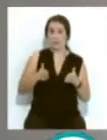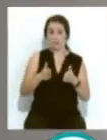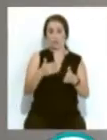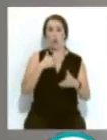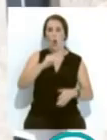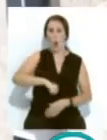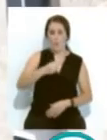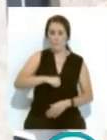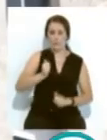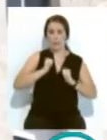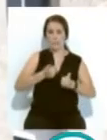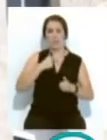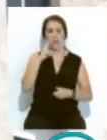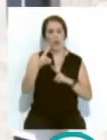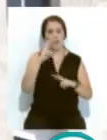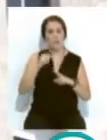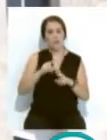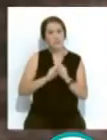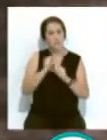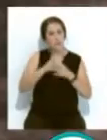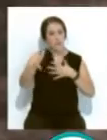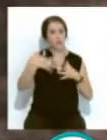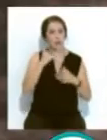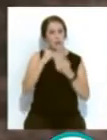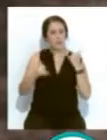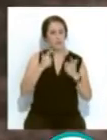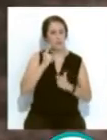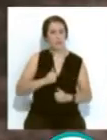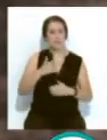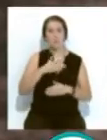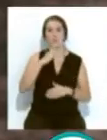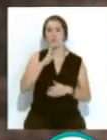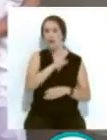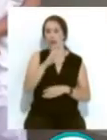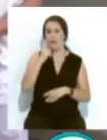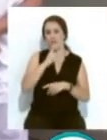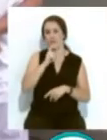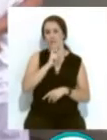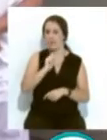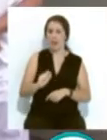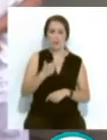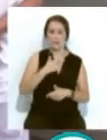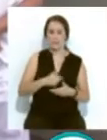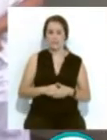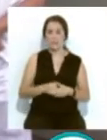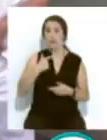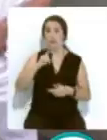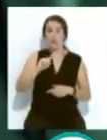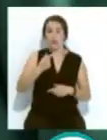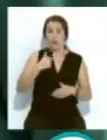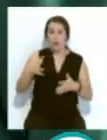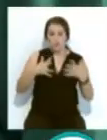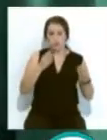los hospitales comenzaban a ver la dimensión real de la crisis sanitaria... ...y su cara más cruda. Comenzaban a llegar ya las primeras